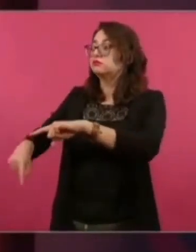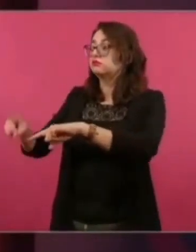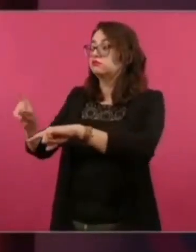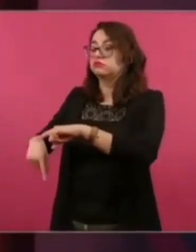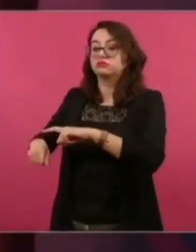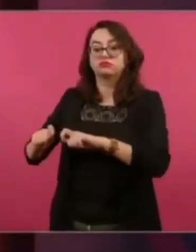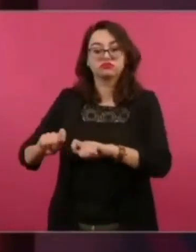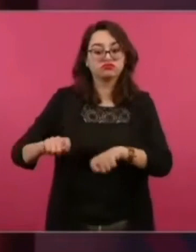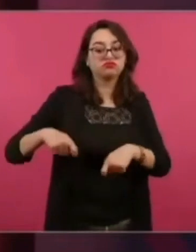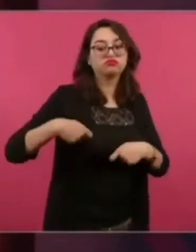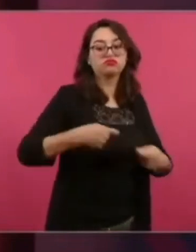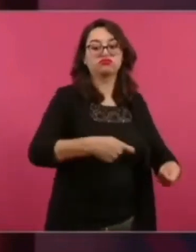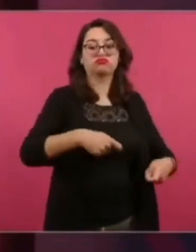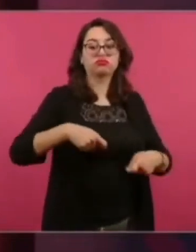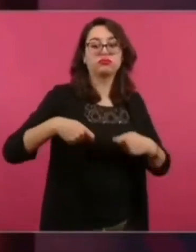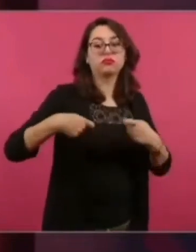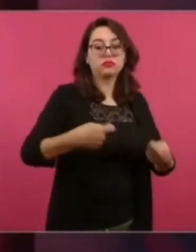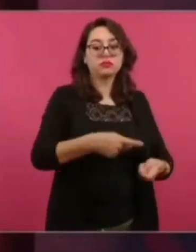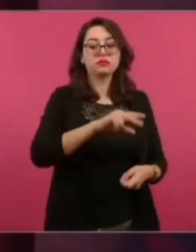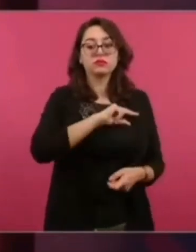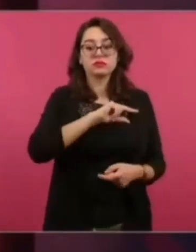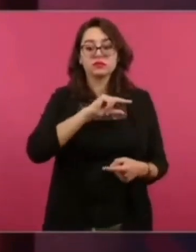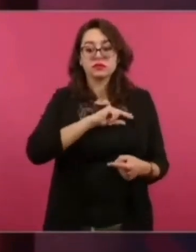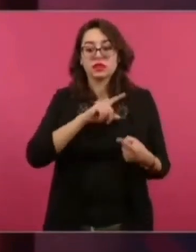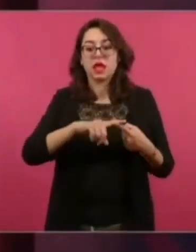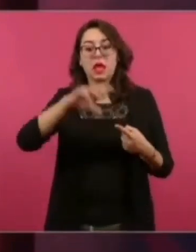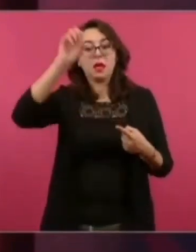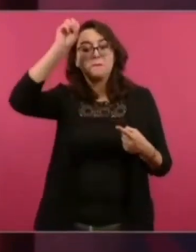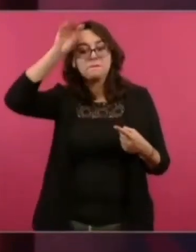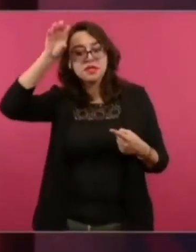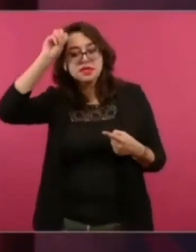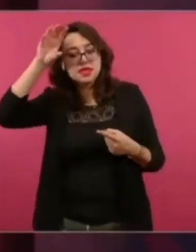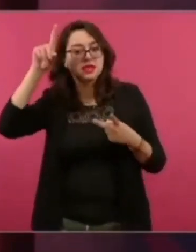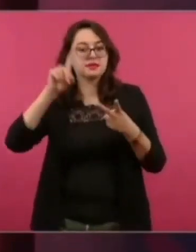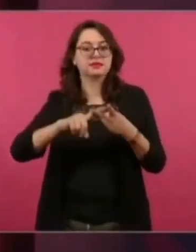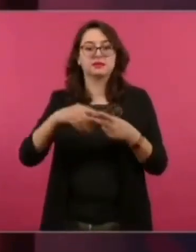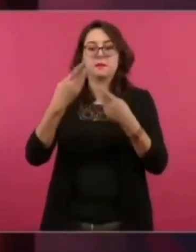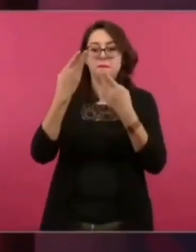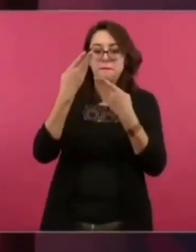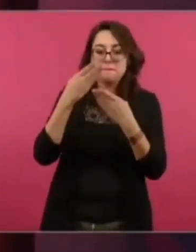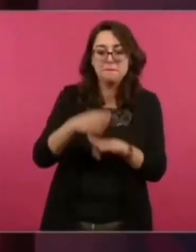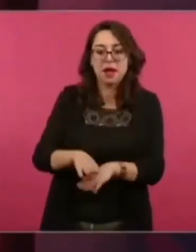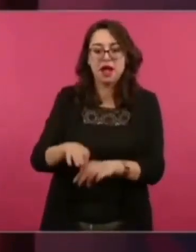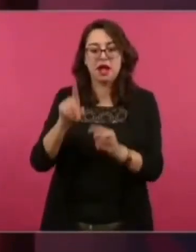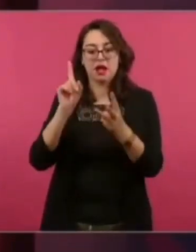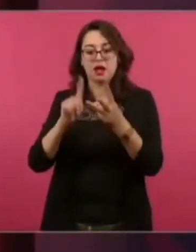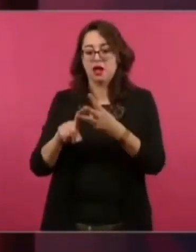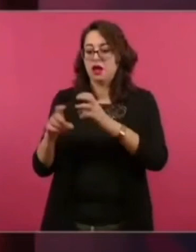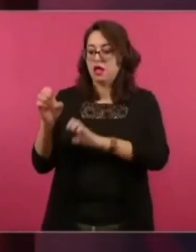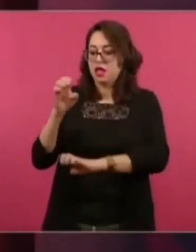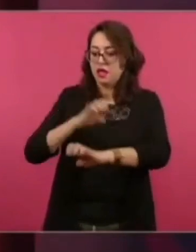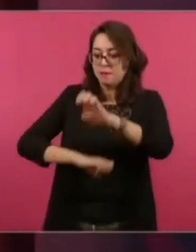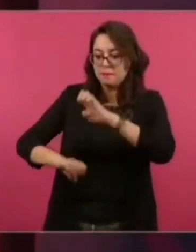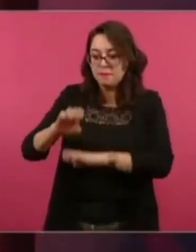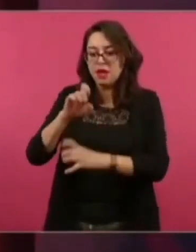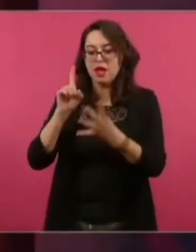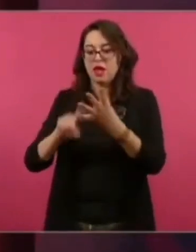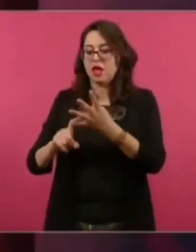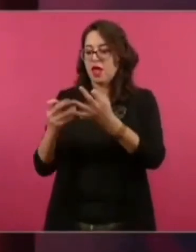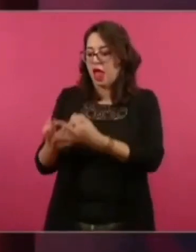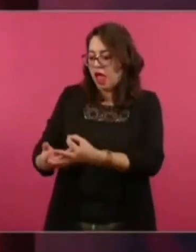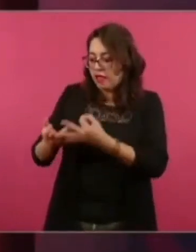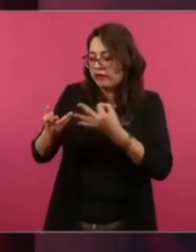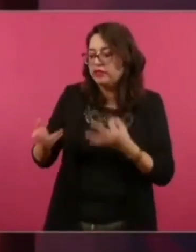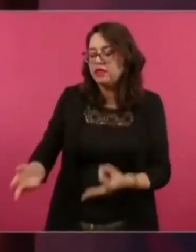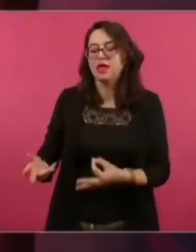Minas, bancos, empresas, privatizó las tierras ejidales.